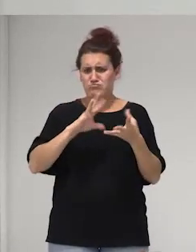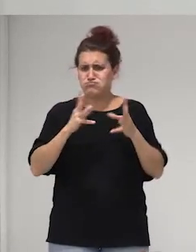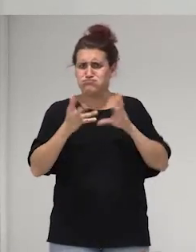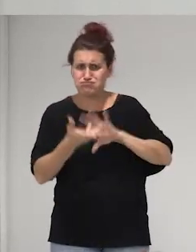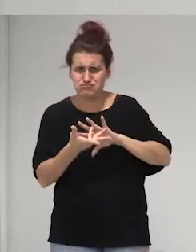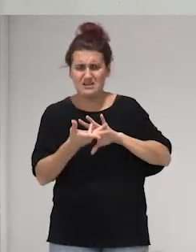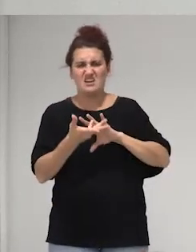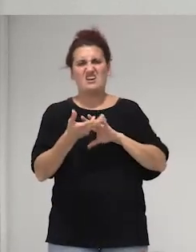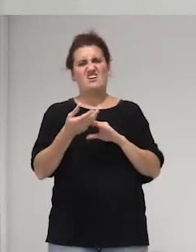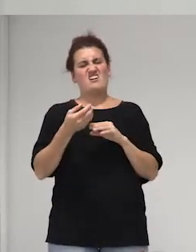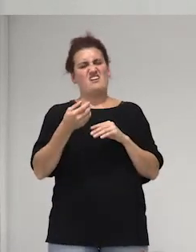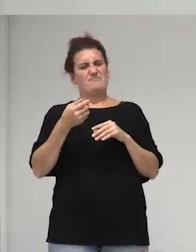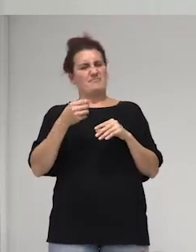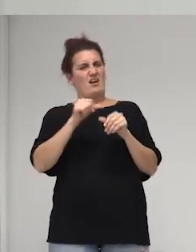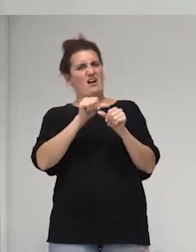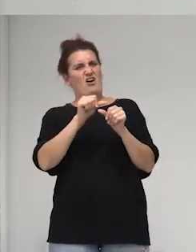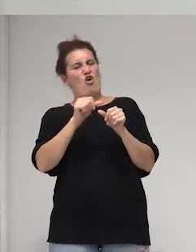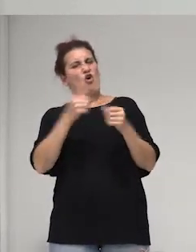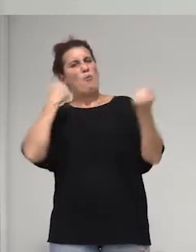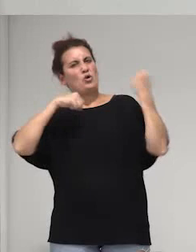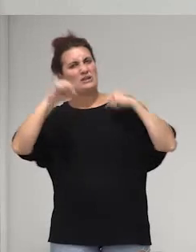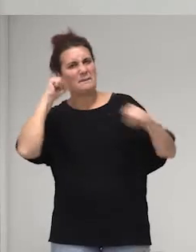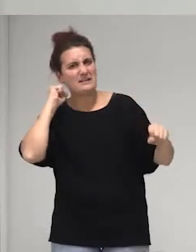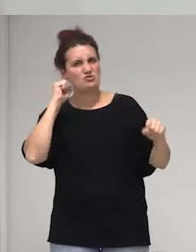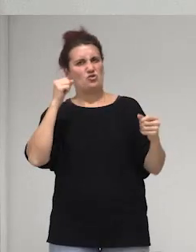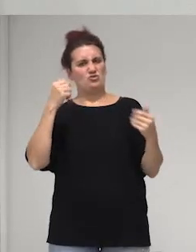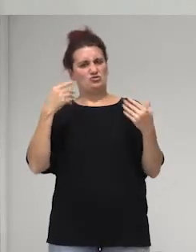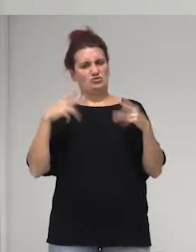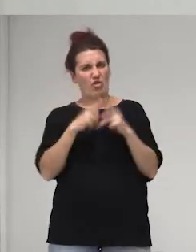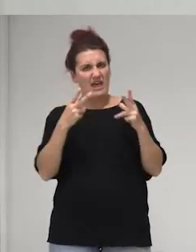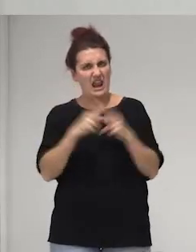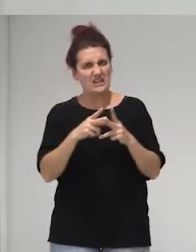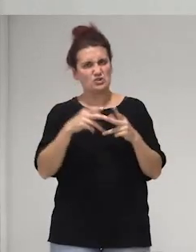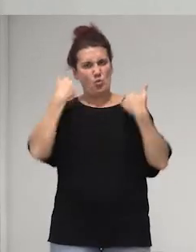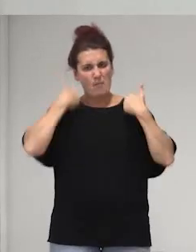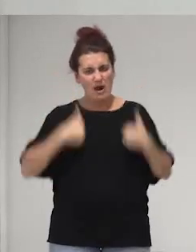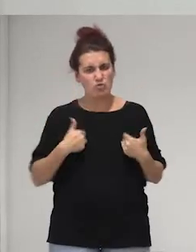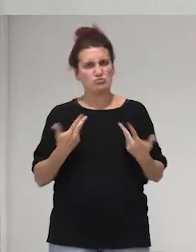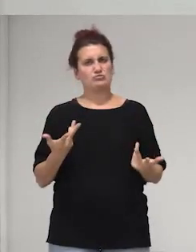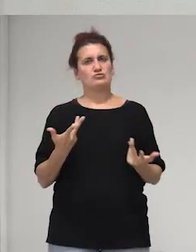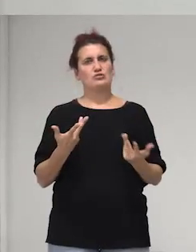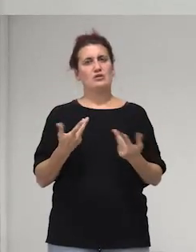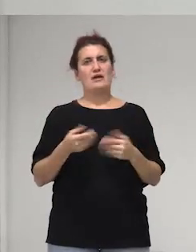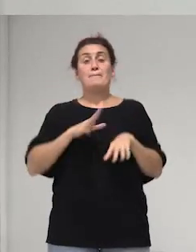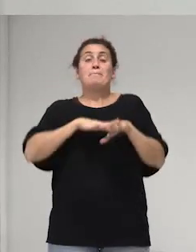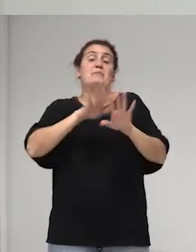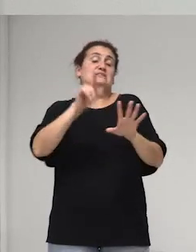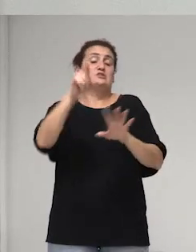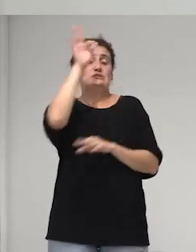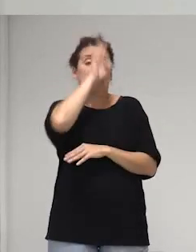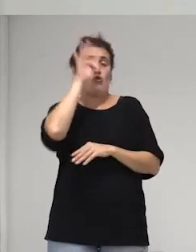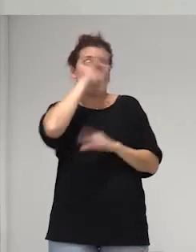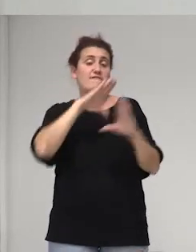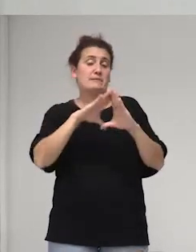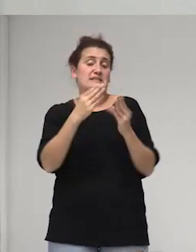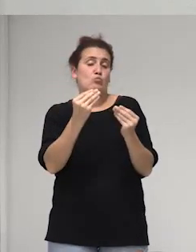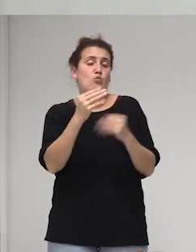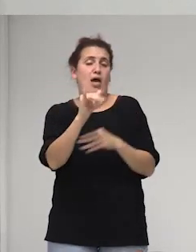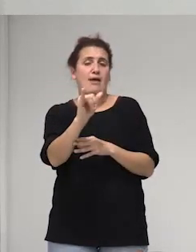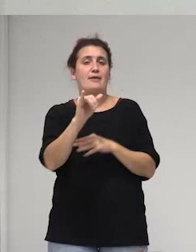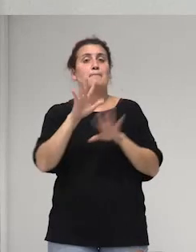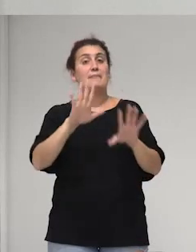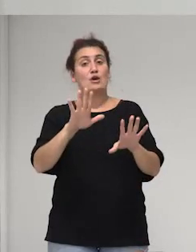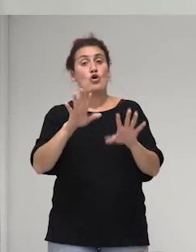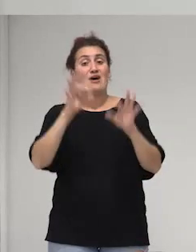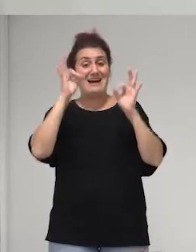y comportamientos humanos claro eso de eso hay mucha teoría feminista pero pero muy